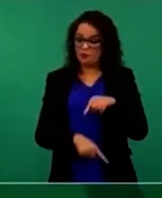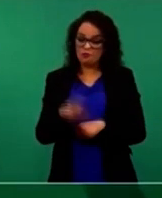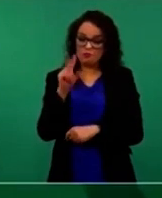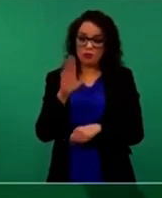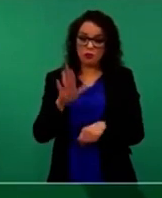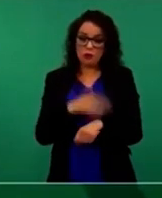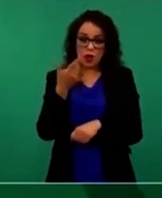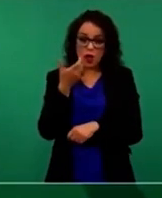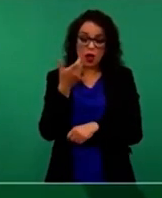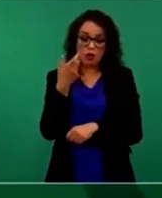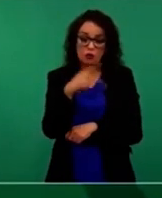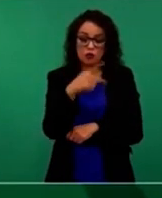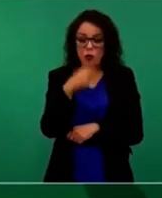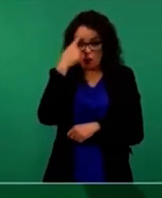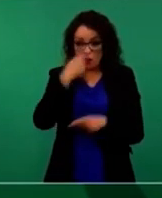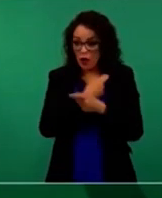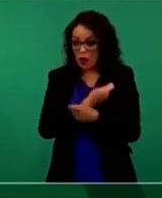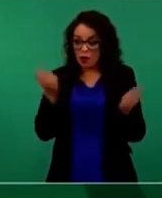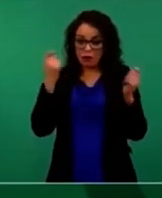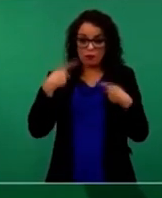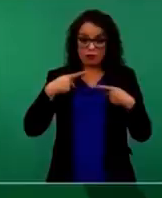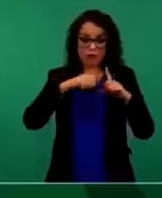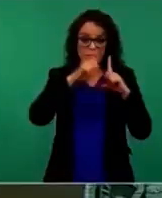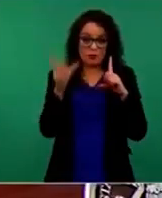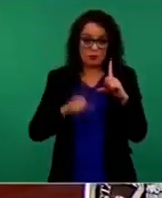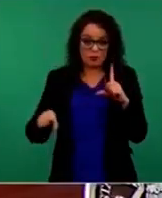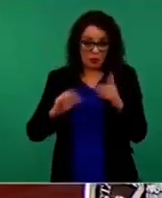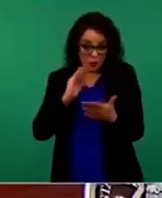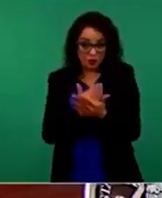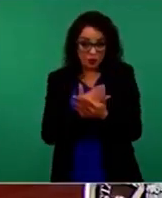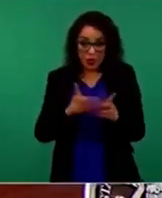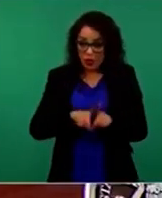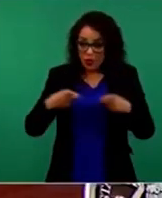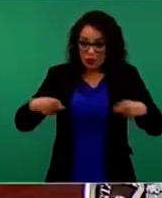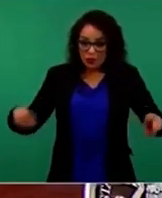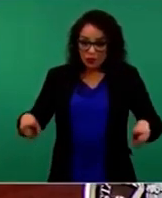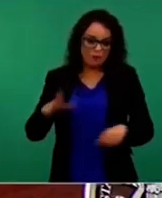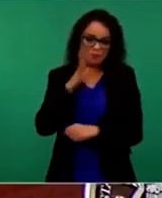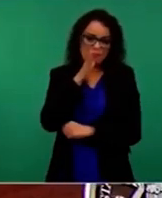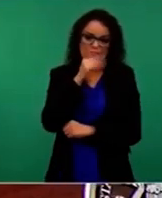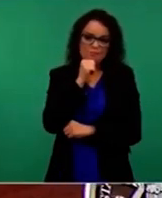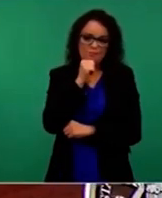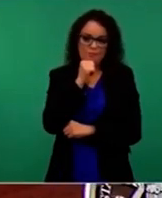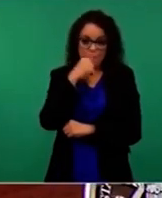puede detener el desarrollo del país para beneficiar a minorías.